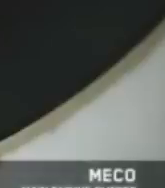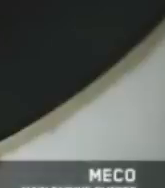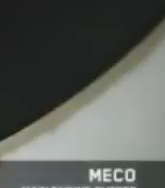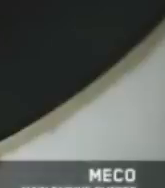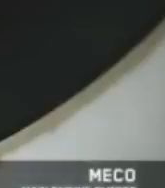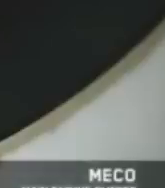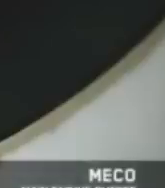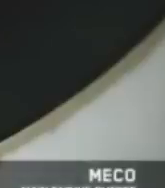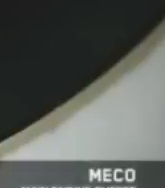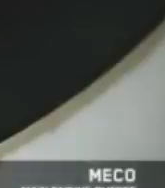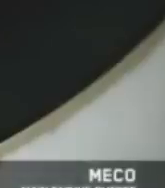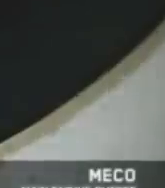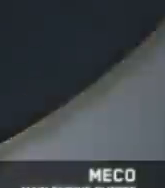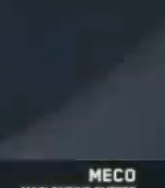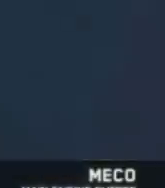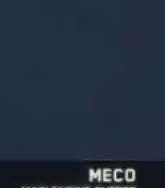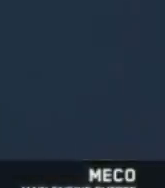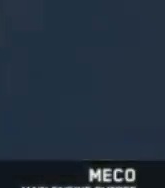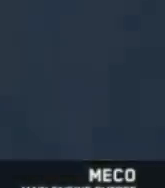Ahora sí, Presidente,